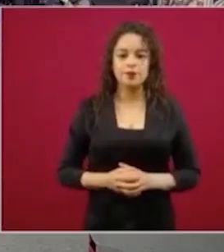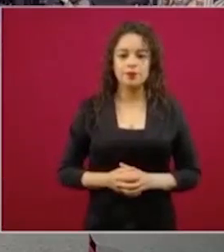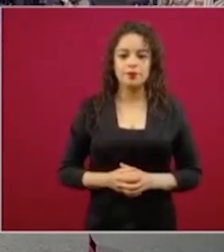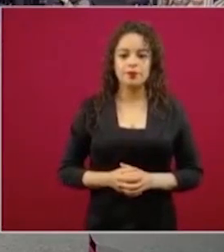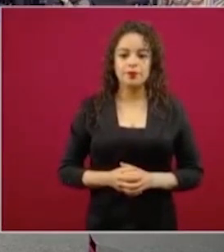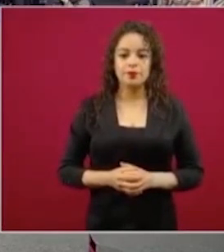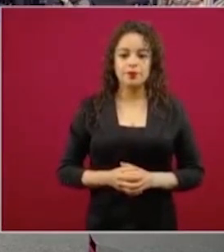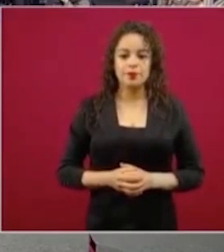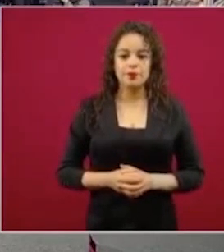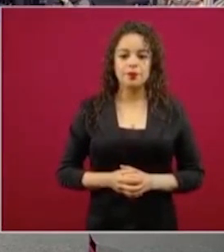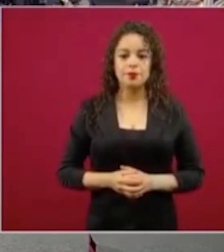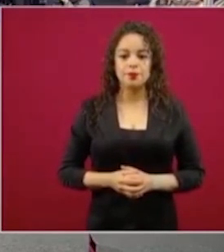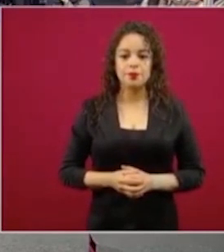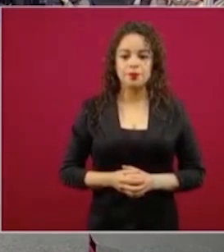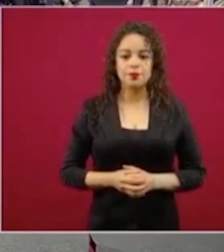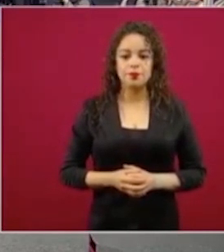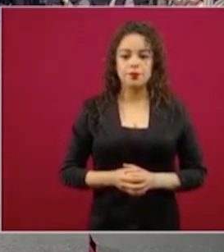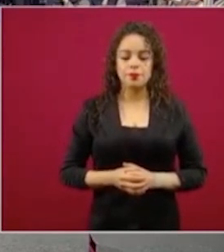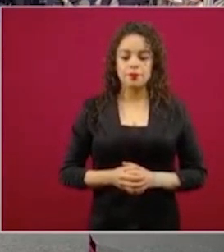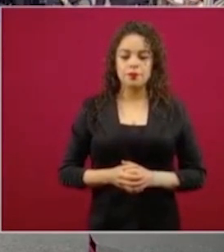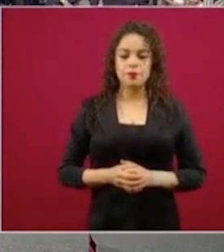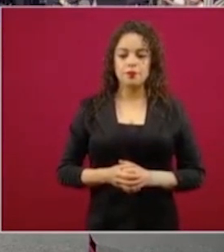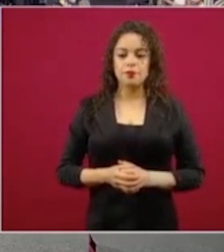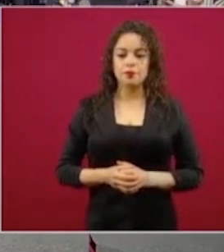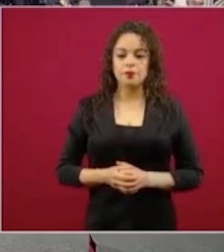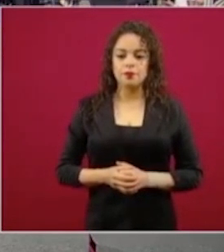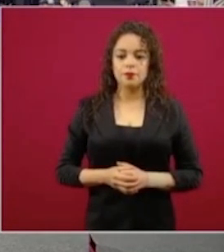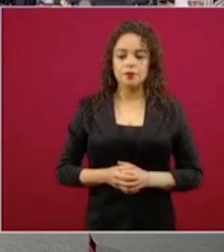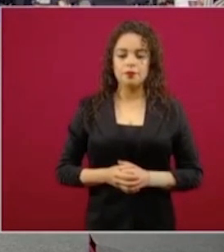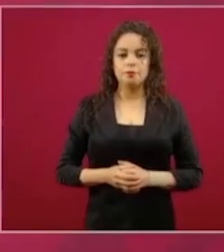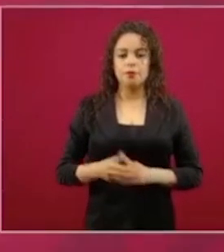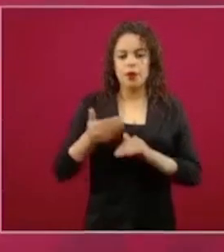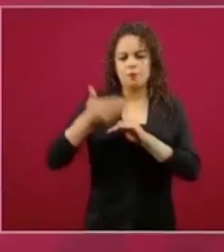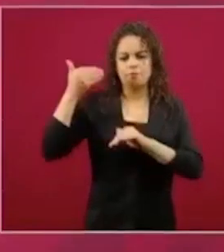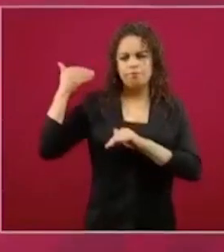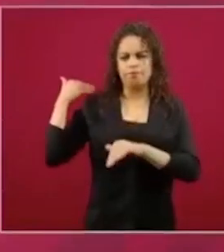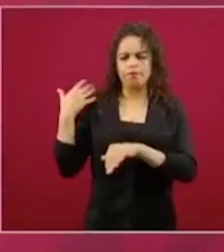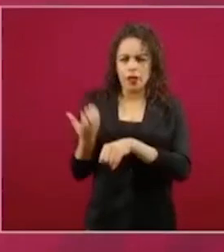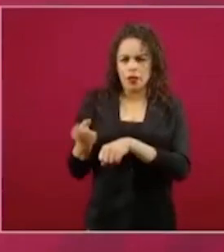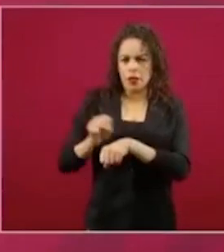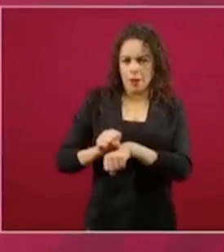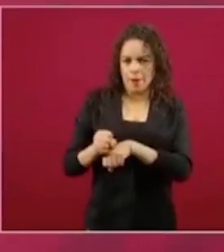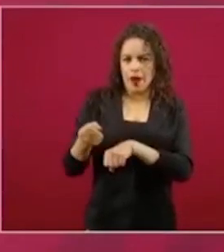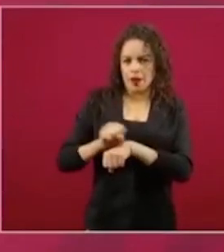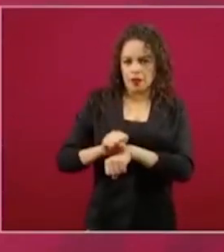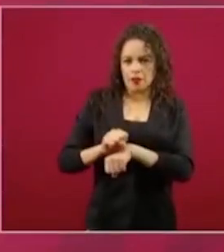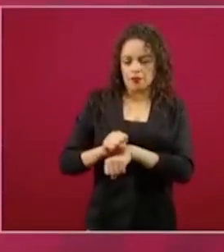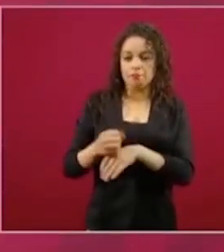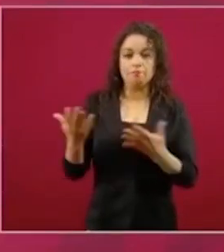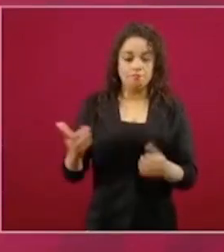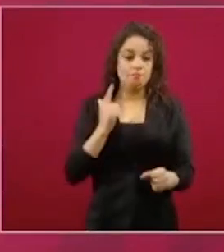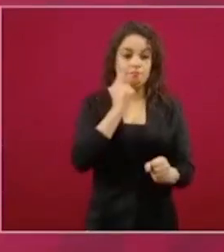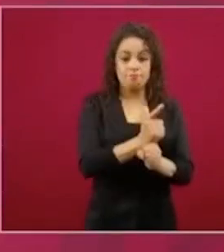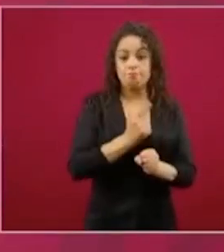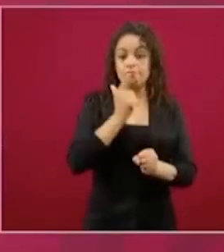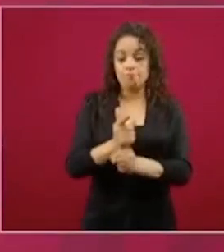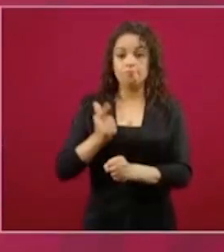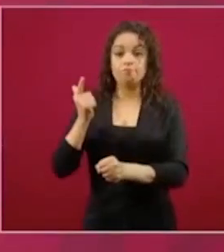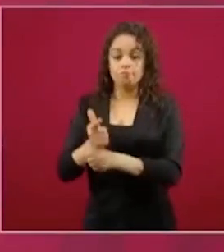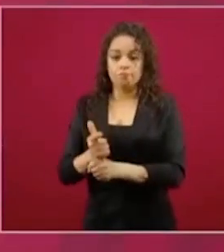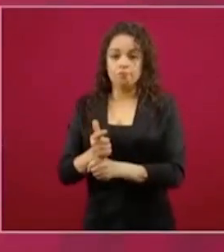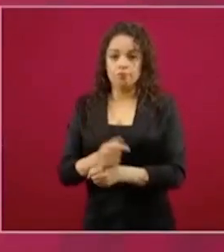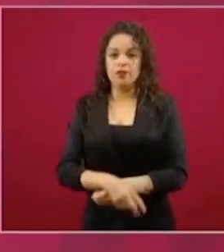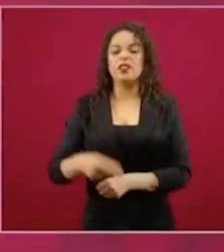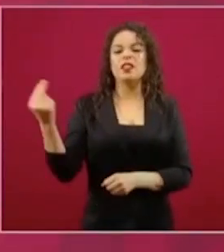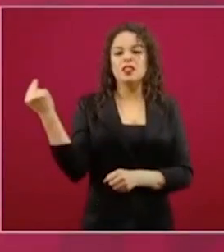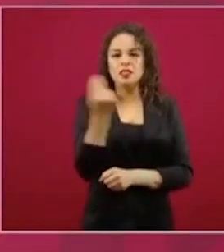Hace ya algunas semanas empezamos a ver la necesidad de poder contar